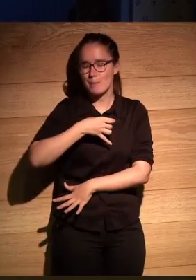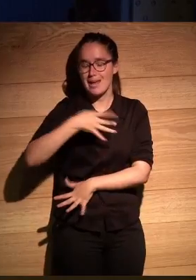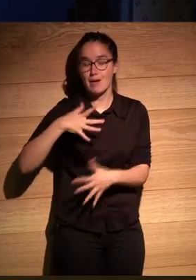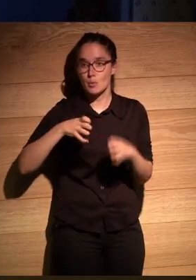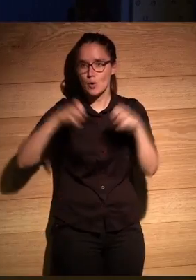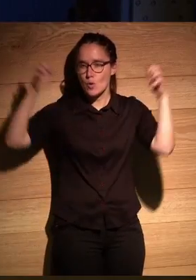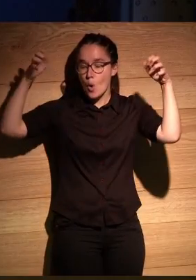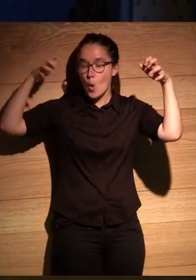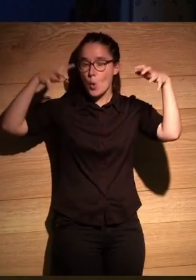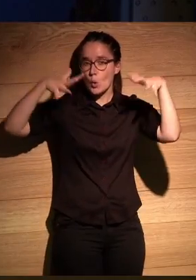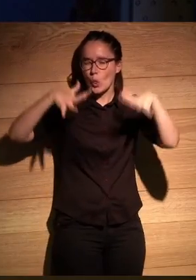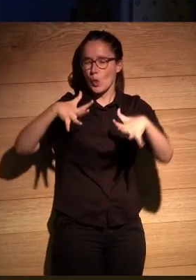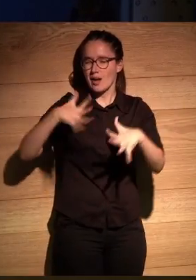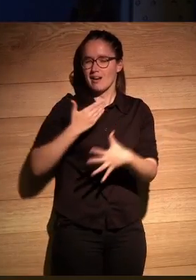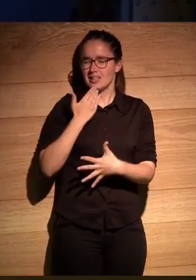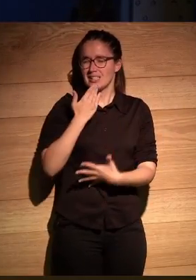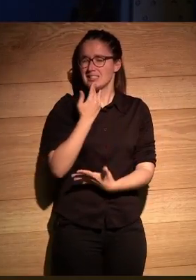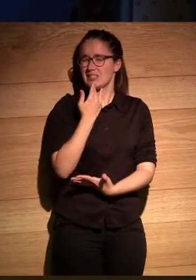luminosa que casi hiere